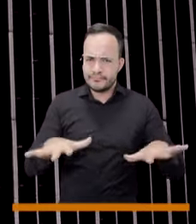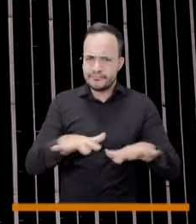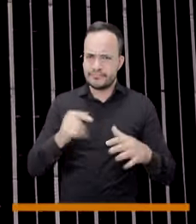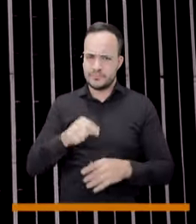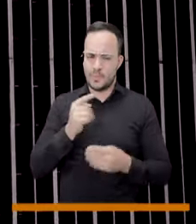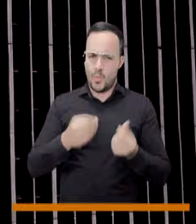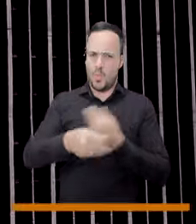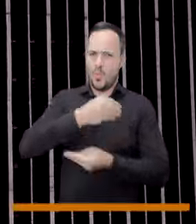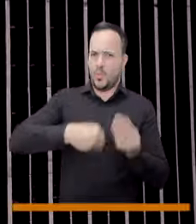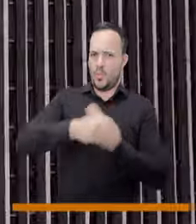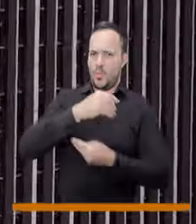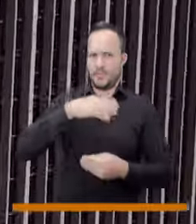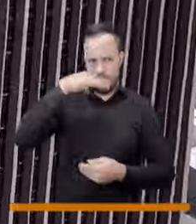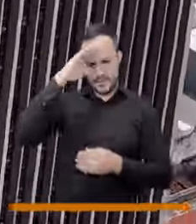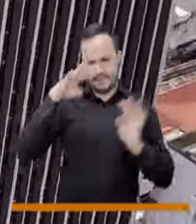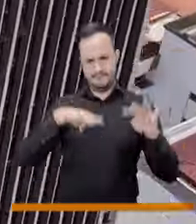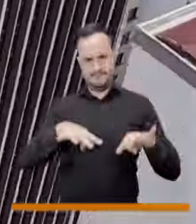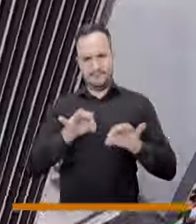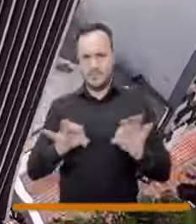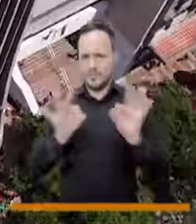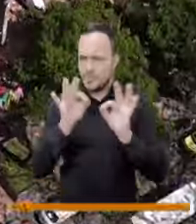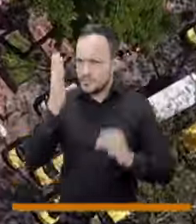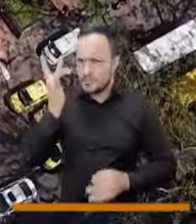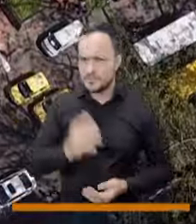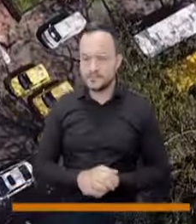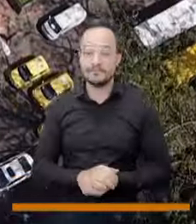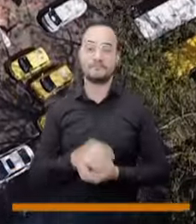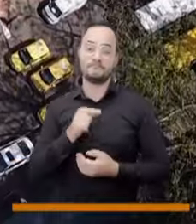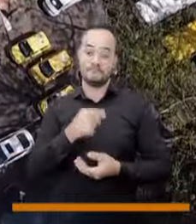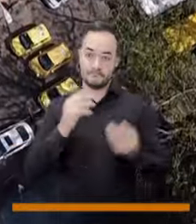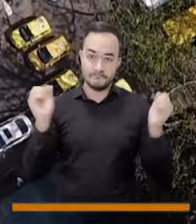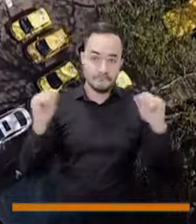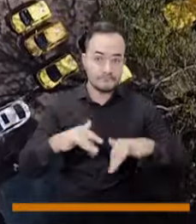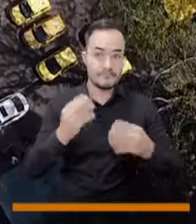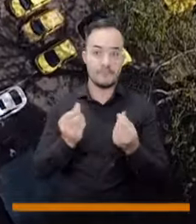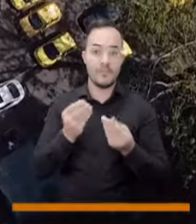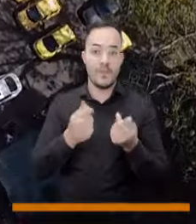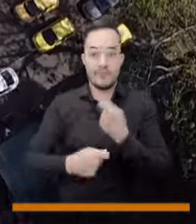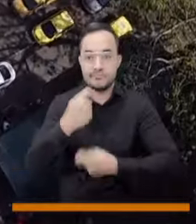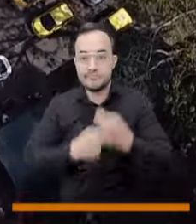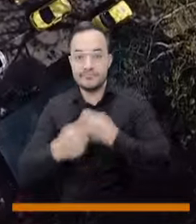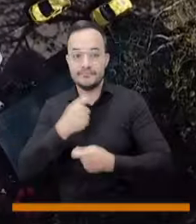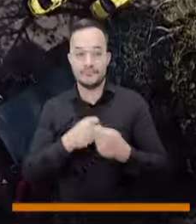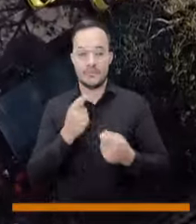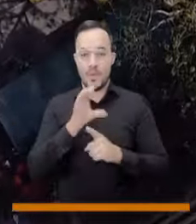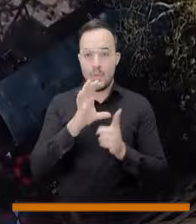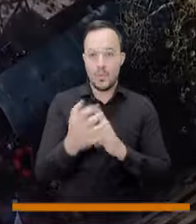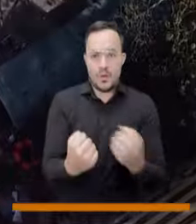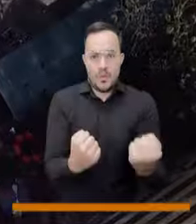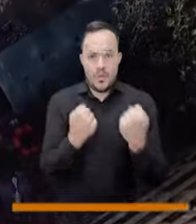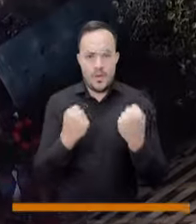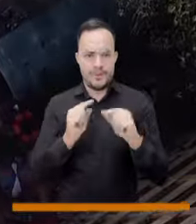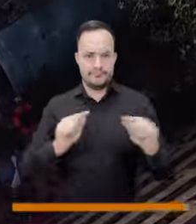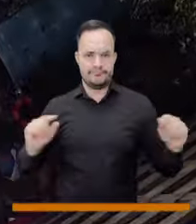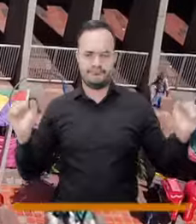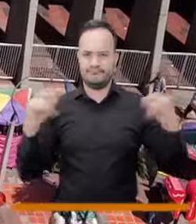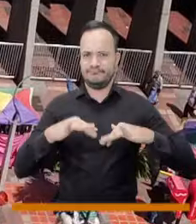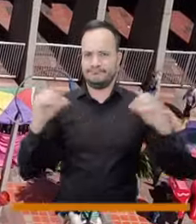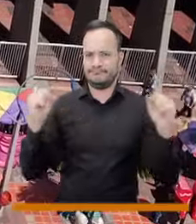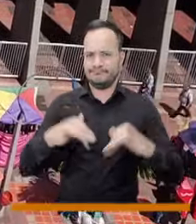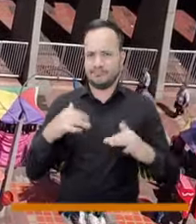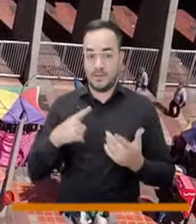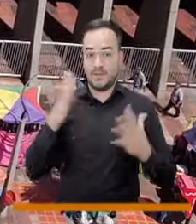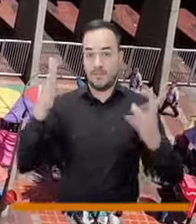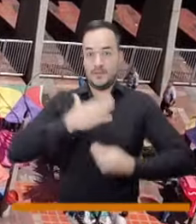socioeconómico de medellín aquí converge el comercio convergen un sector cultural muy sólido un certo un